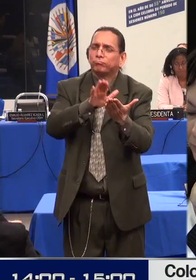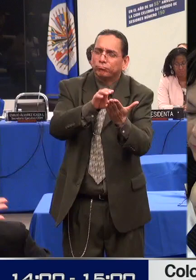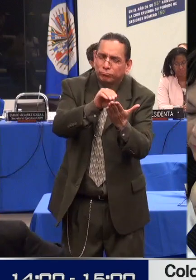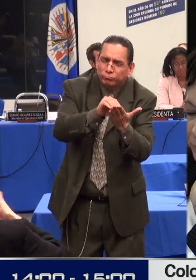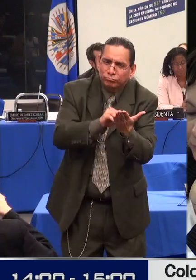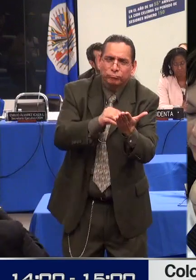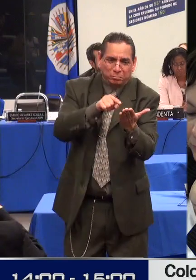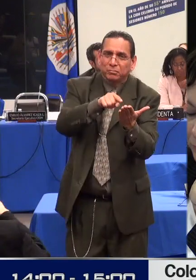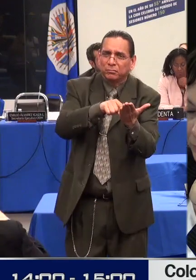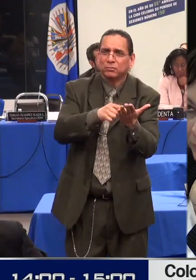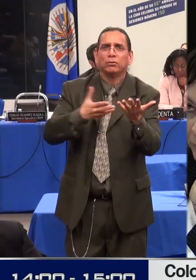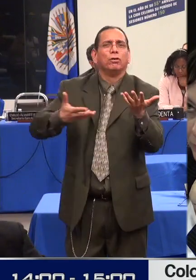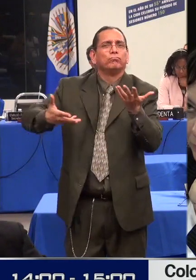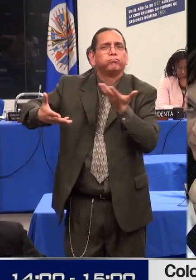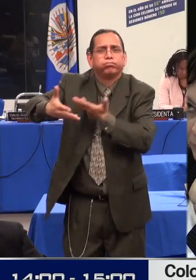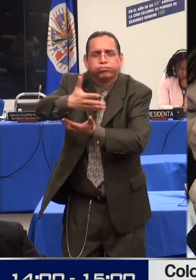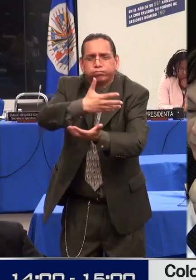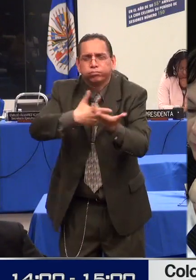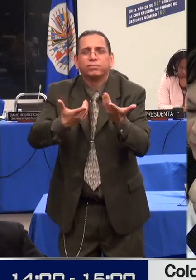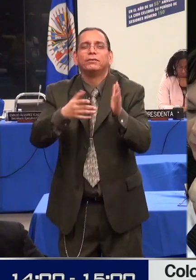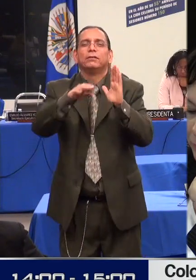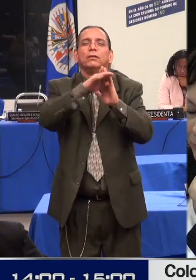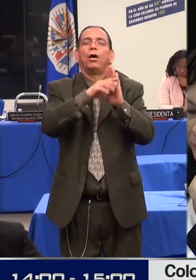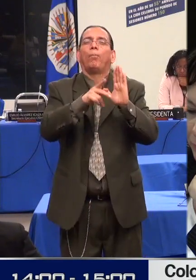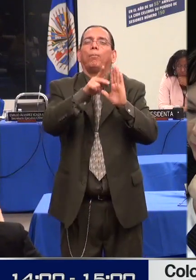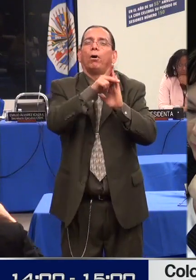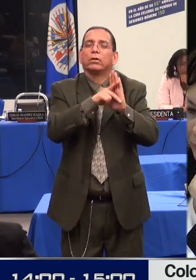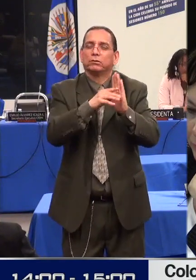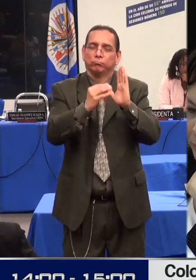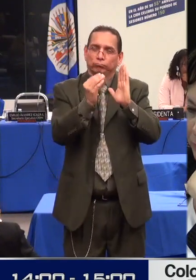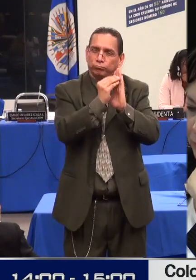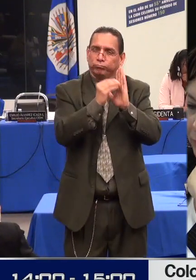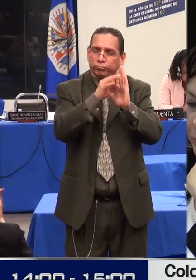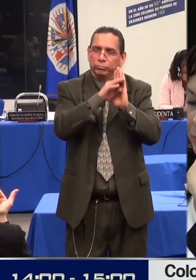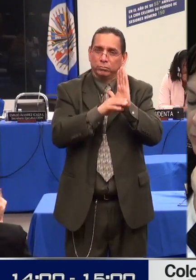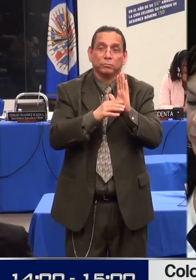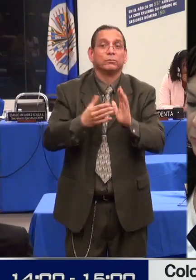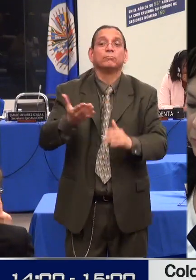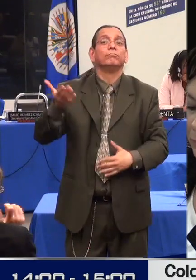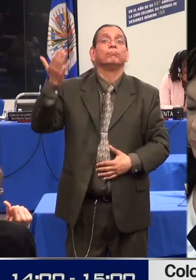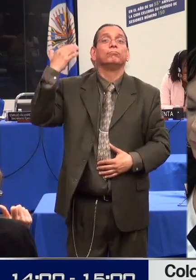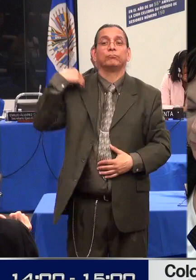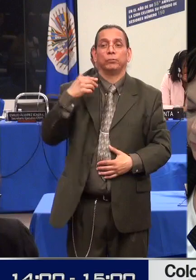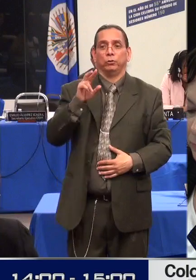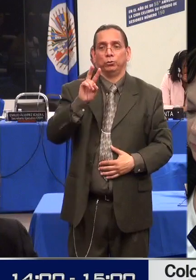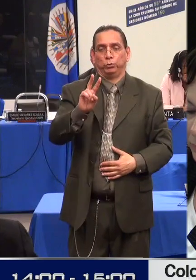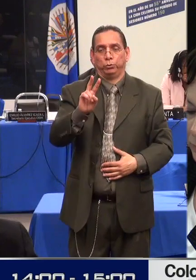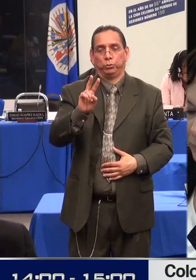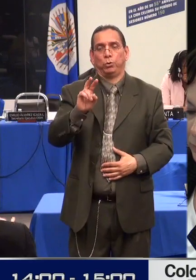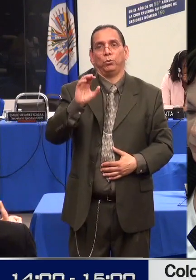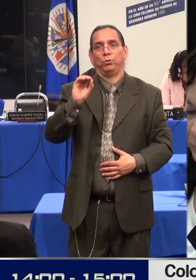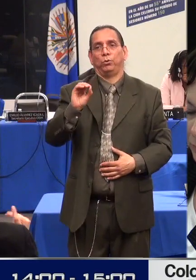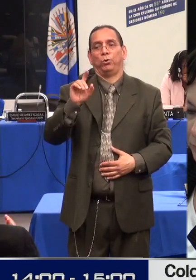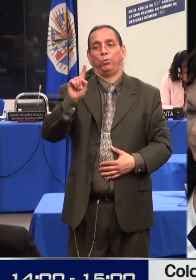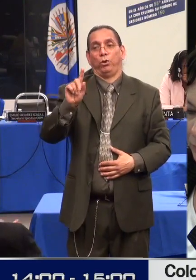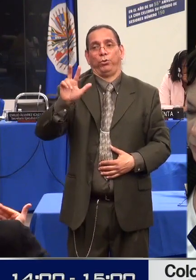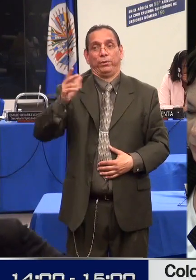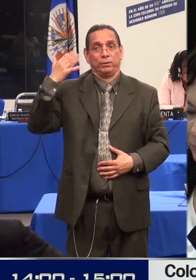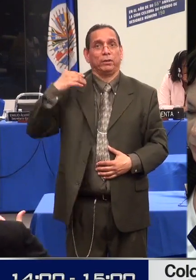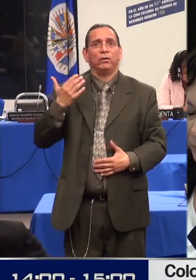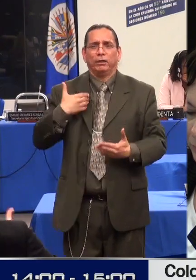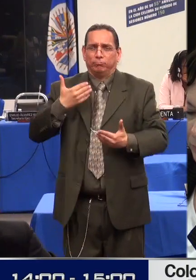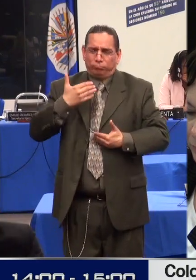Lo anterior permite mostrar que durante los últimos años en Colombia se han presentado avances significativos en el abordaje de la discapacidad,